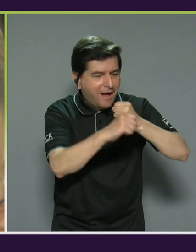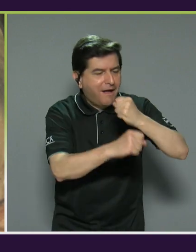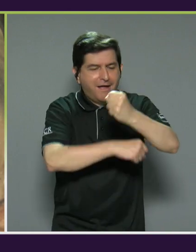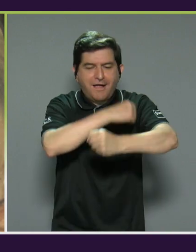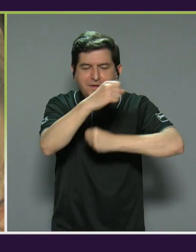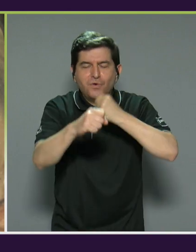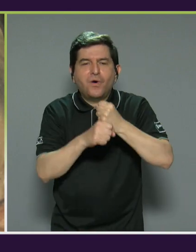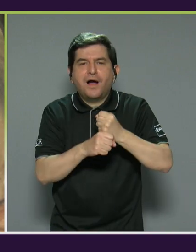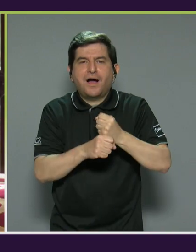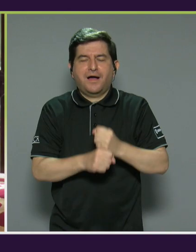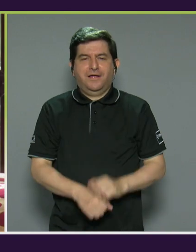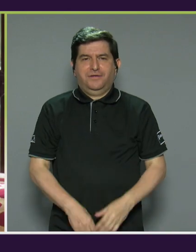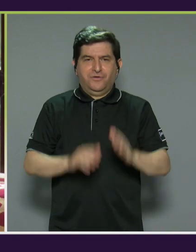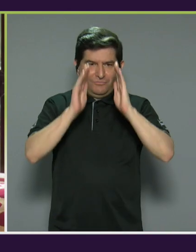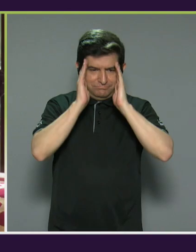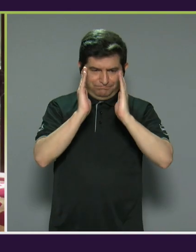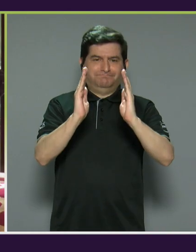año.